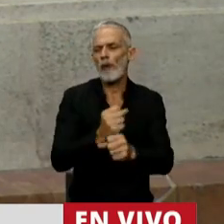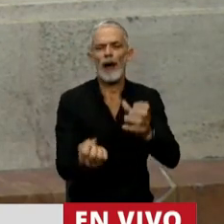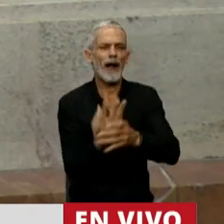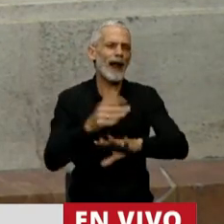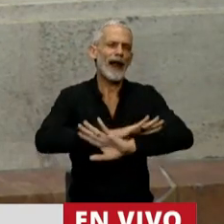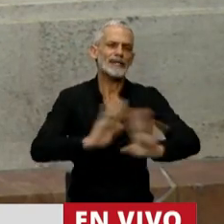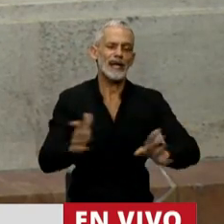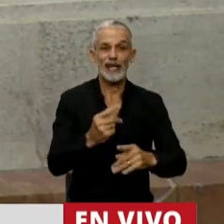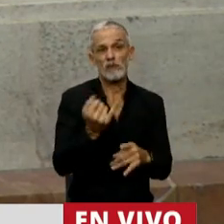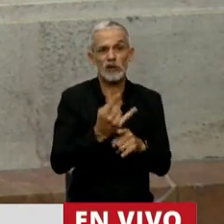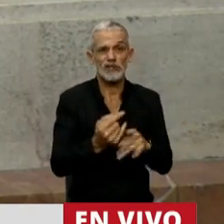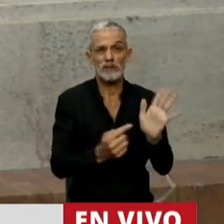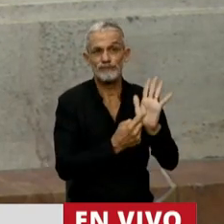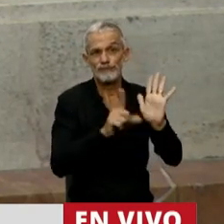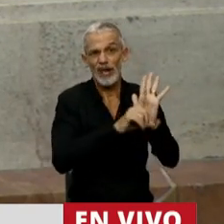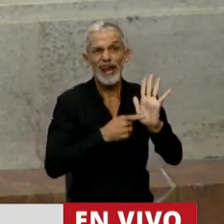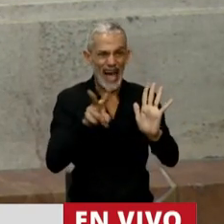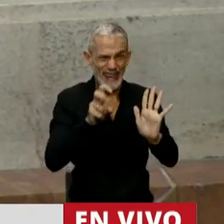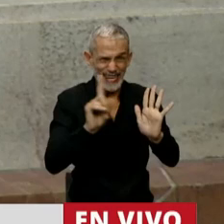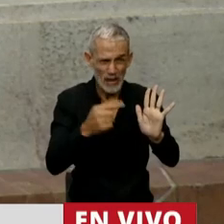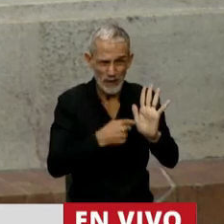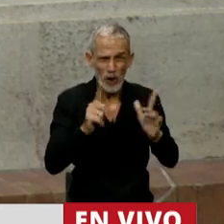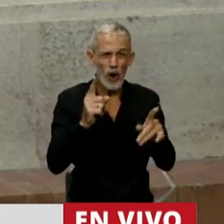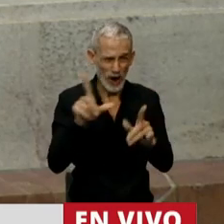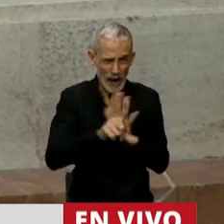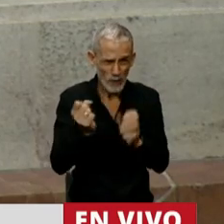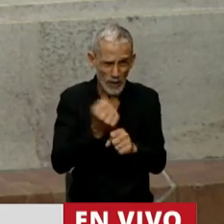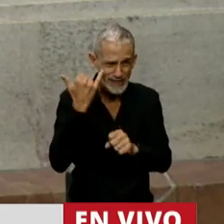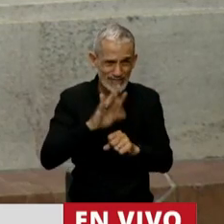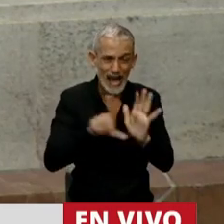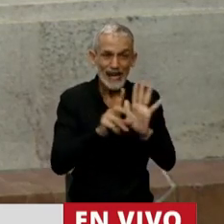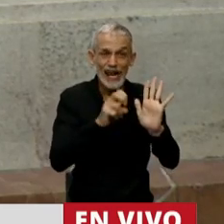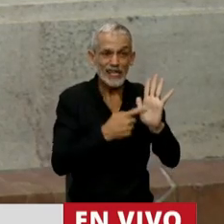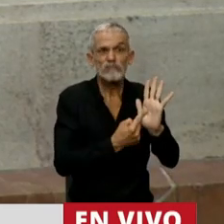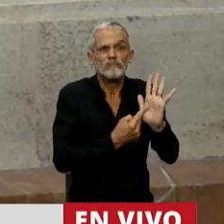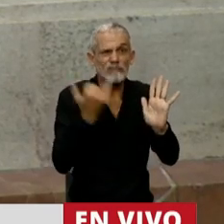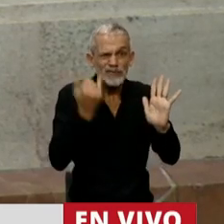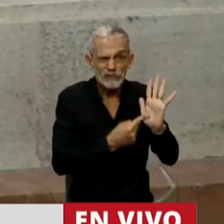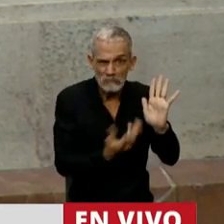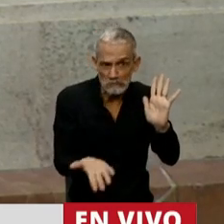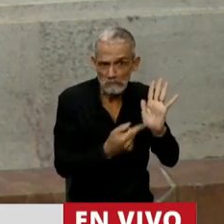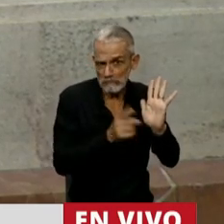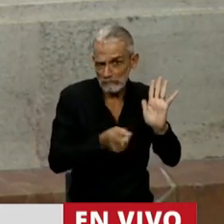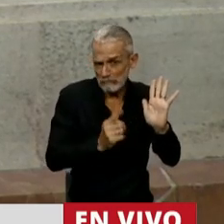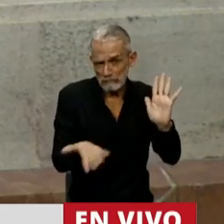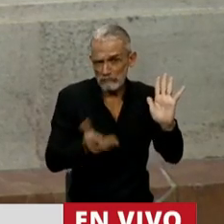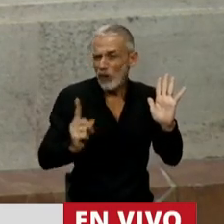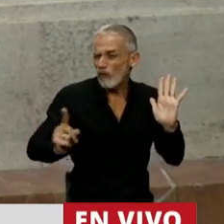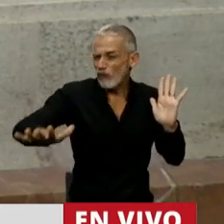siempre queda como paradigma la ley de alquileres. Pero va a pasar, sinceramente creo que va a pasar.